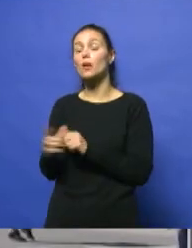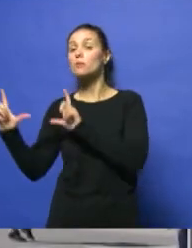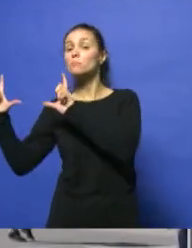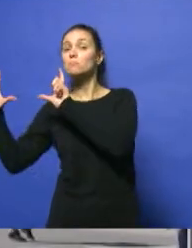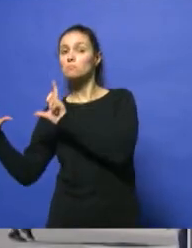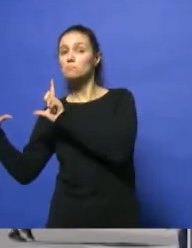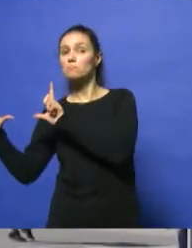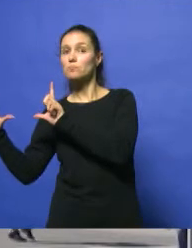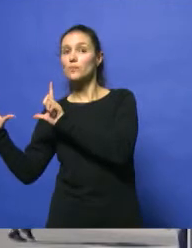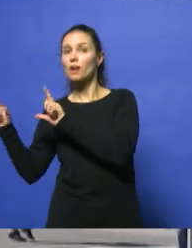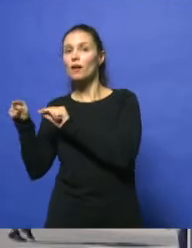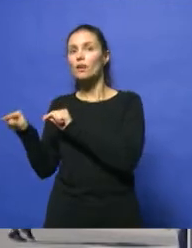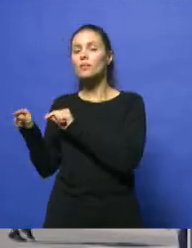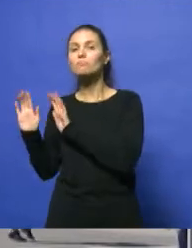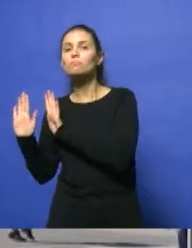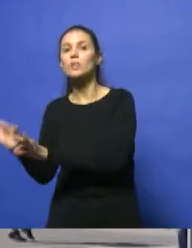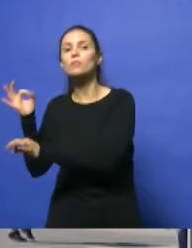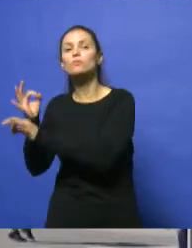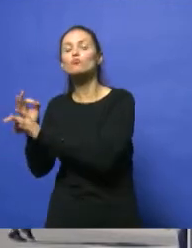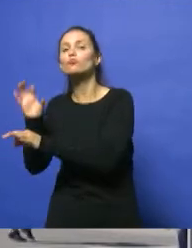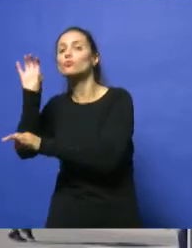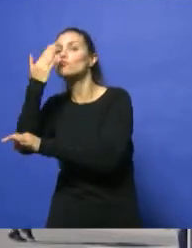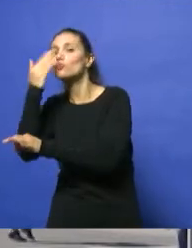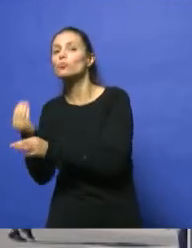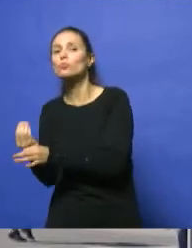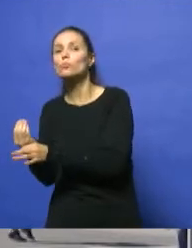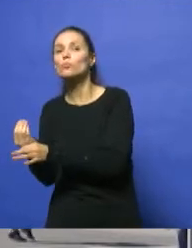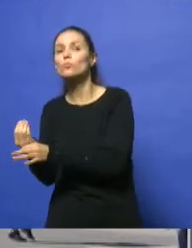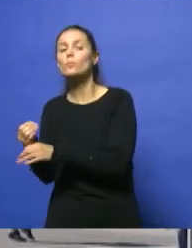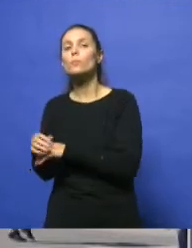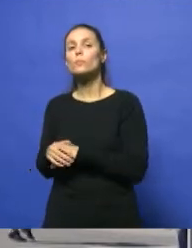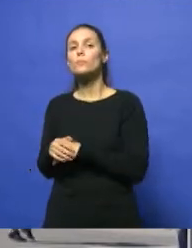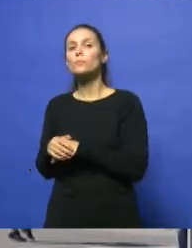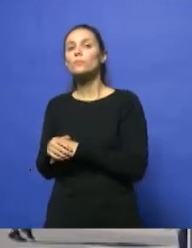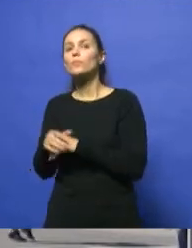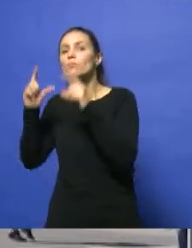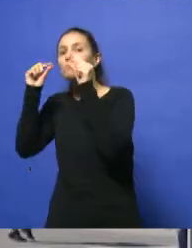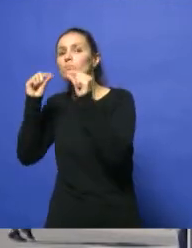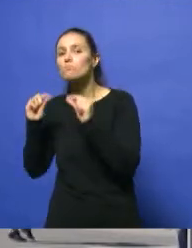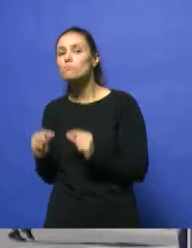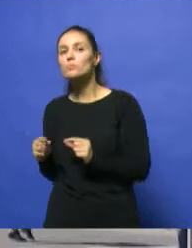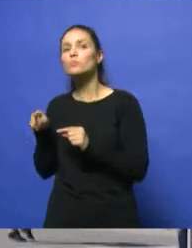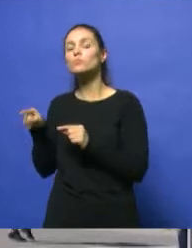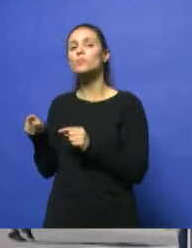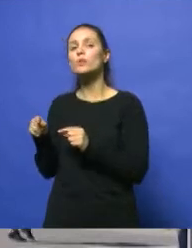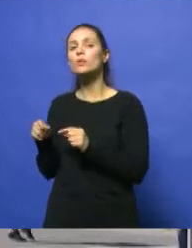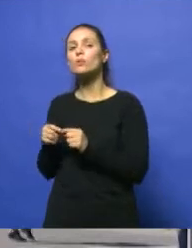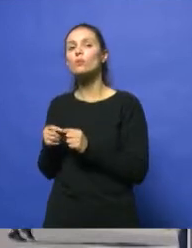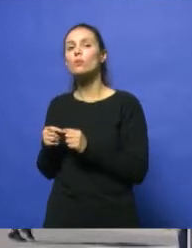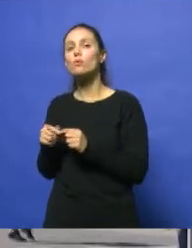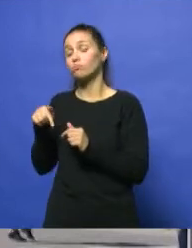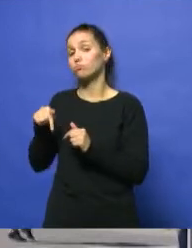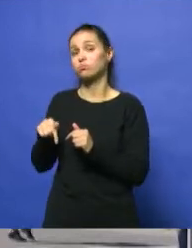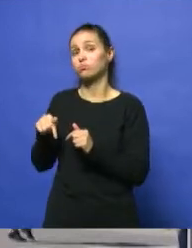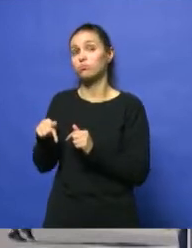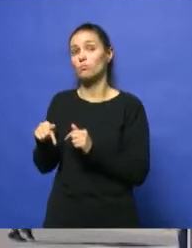placa que marca que el paro docente en Córdoba, en donde el promedio general de adhesión a la medida de fuerza del día,